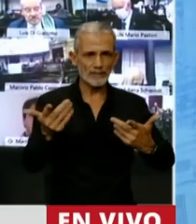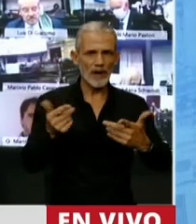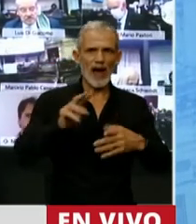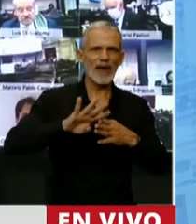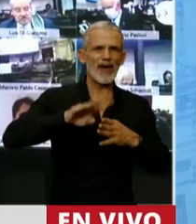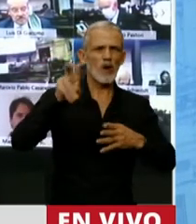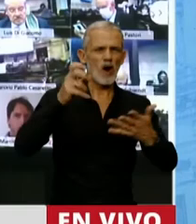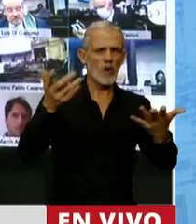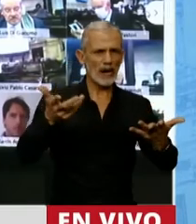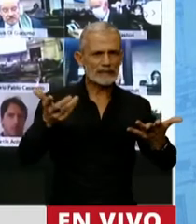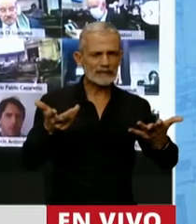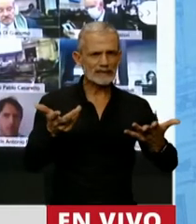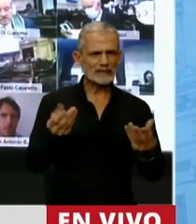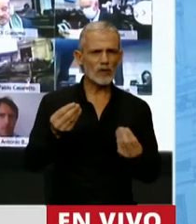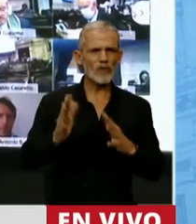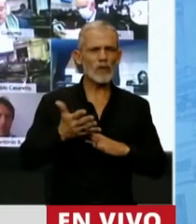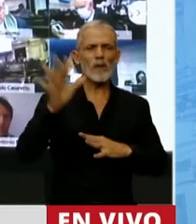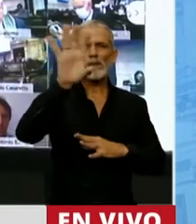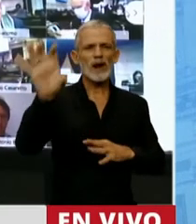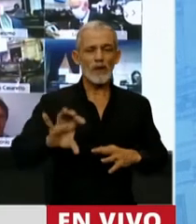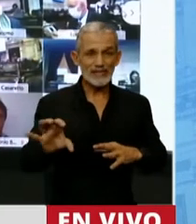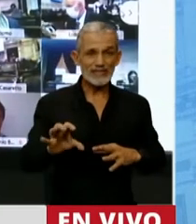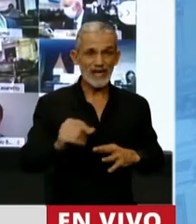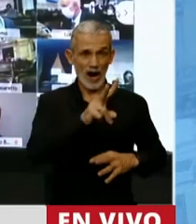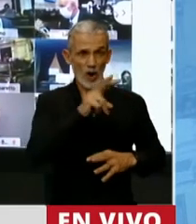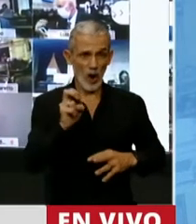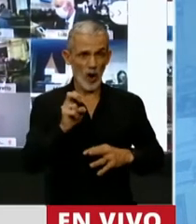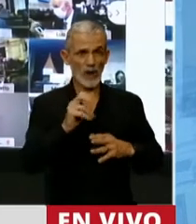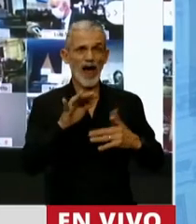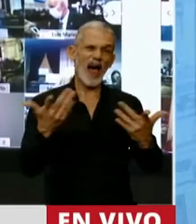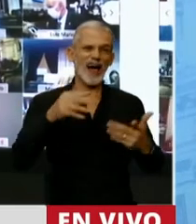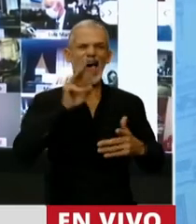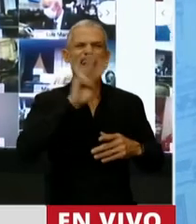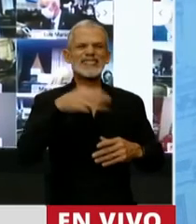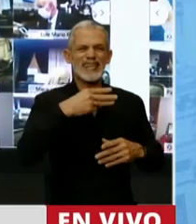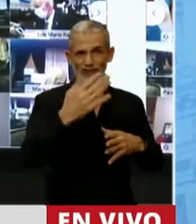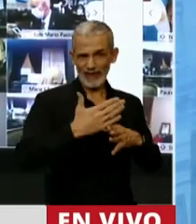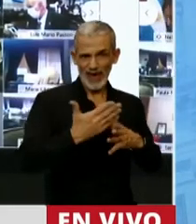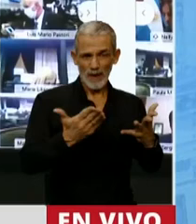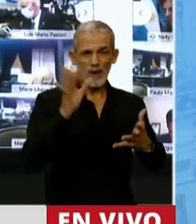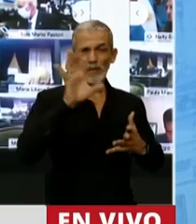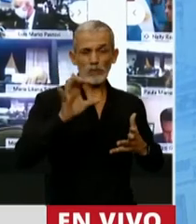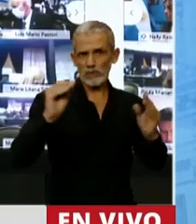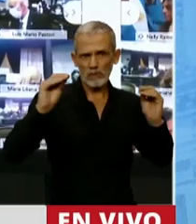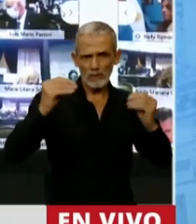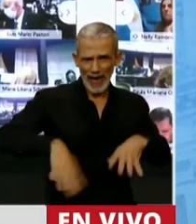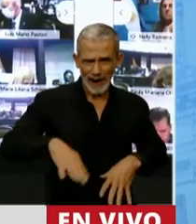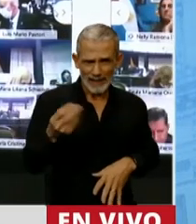deudas. Por ende, las provincias cuando cobran lo que el ancillo debe, pierden